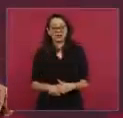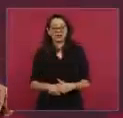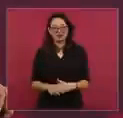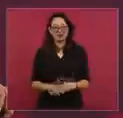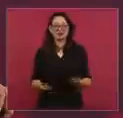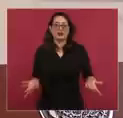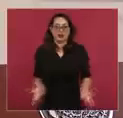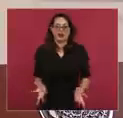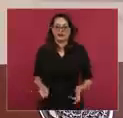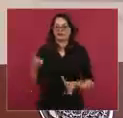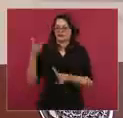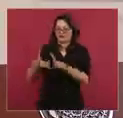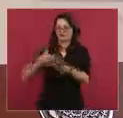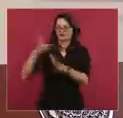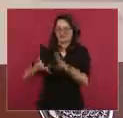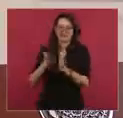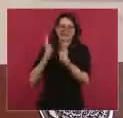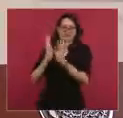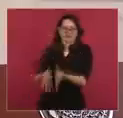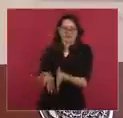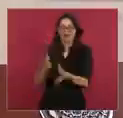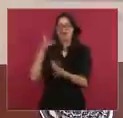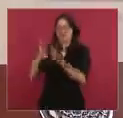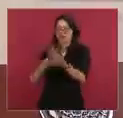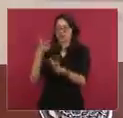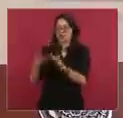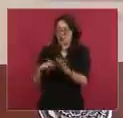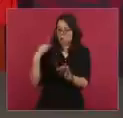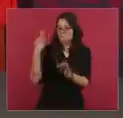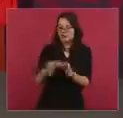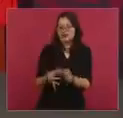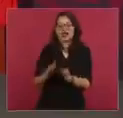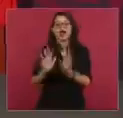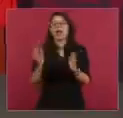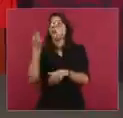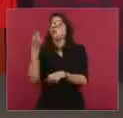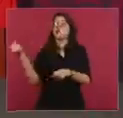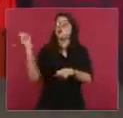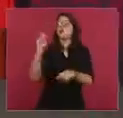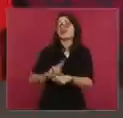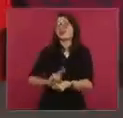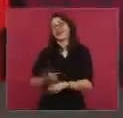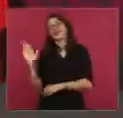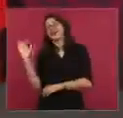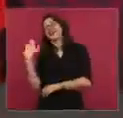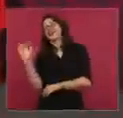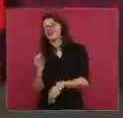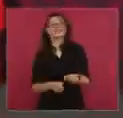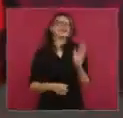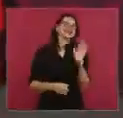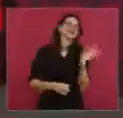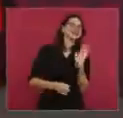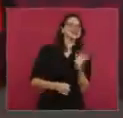no tienen que estar funcionando desde